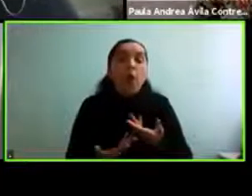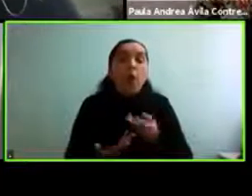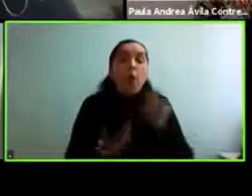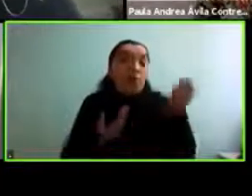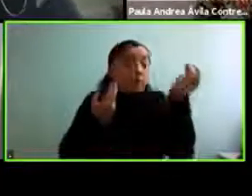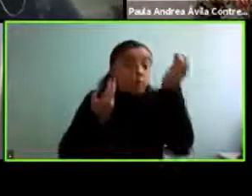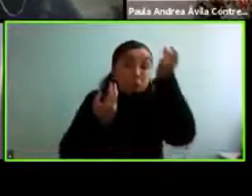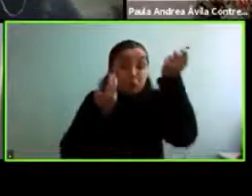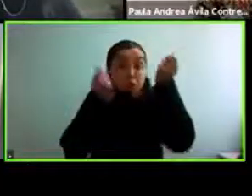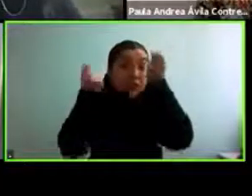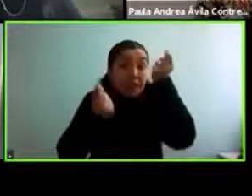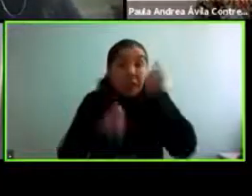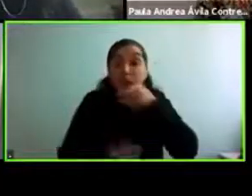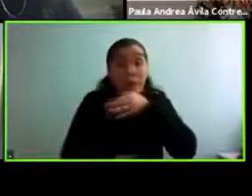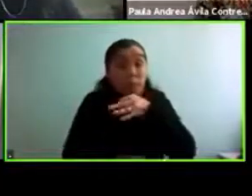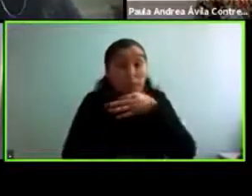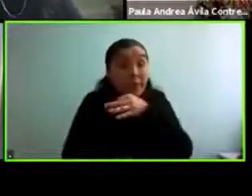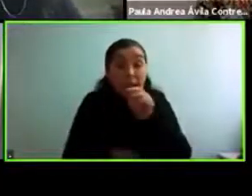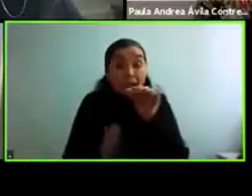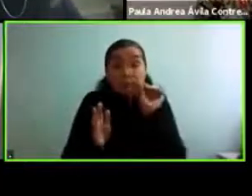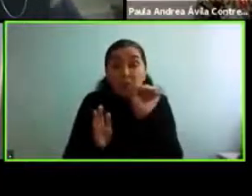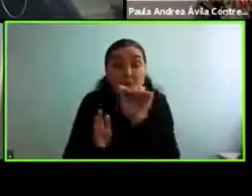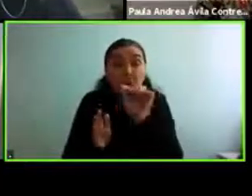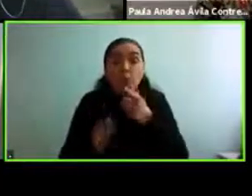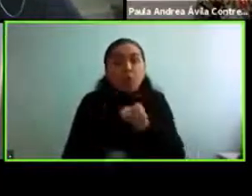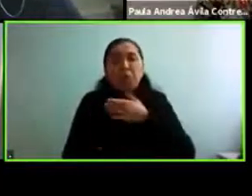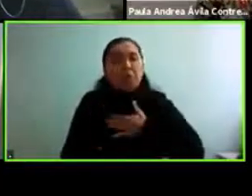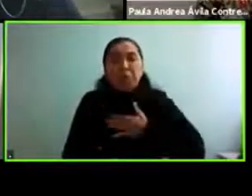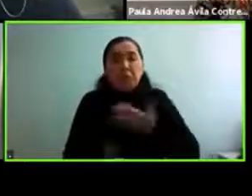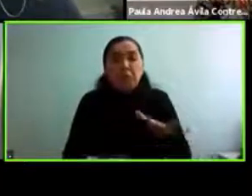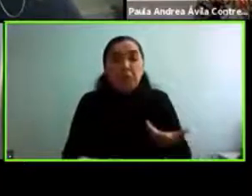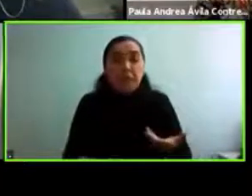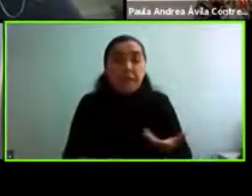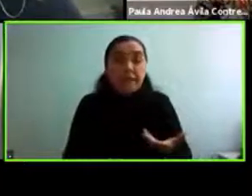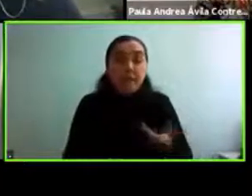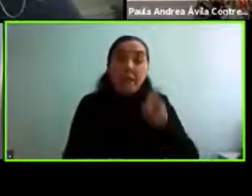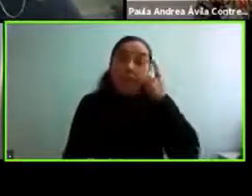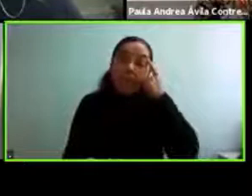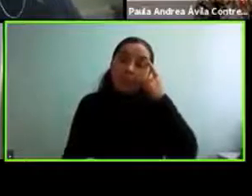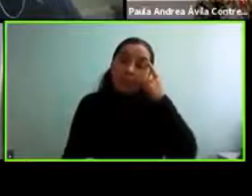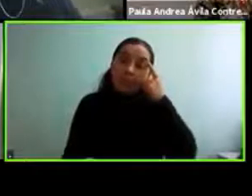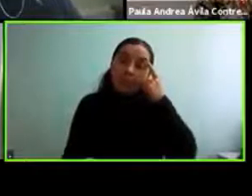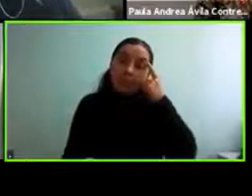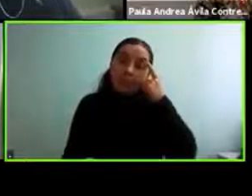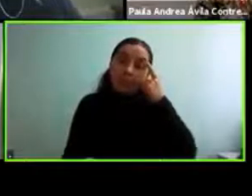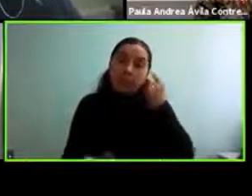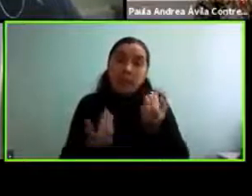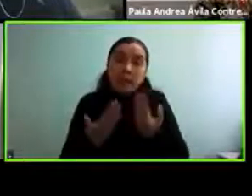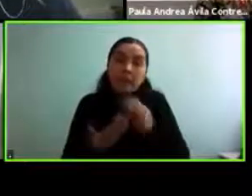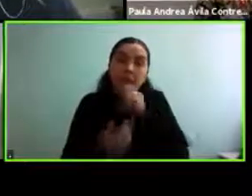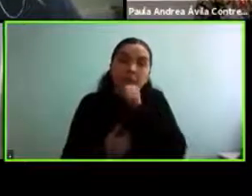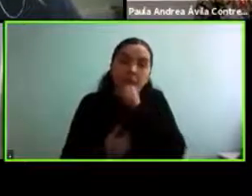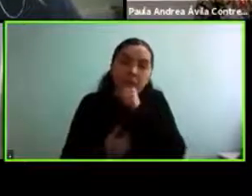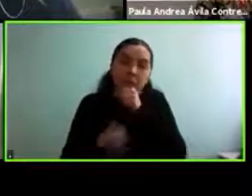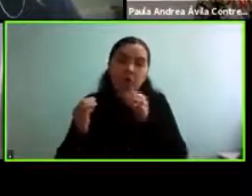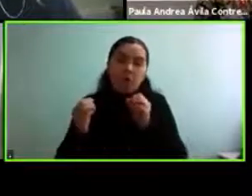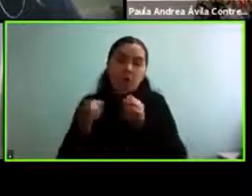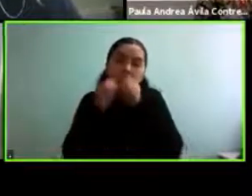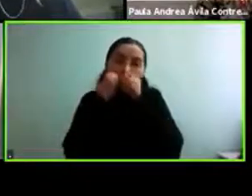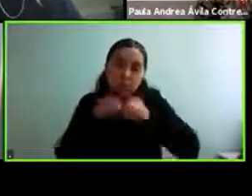un comentario un tip llámenlo como quiera pensando en que estamos nos estamos envejeciendo y estamos en una pandemia